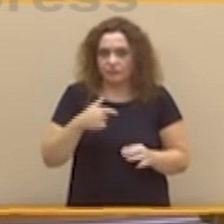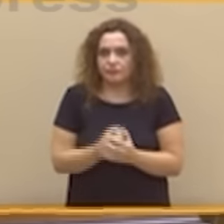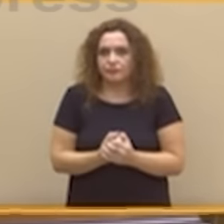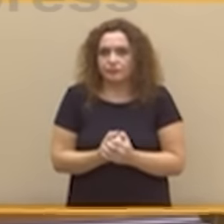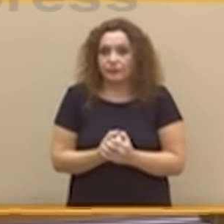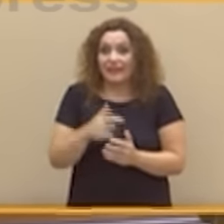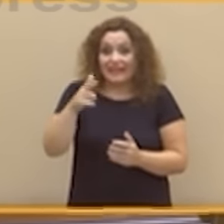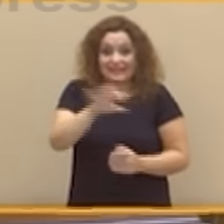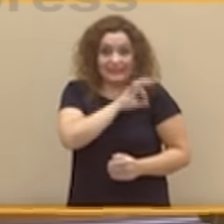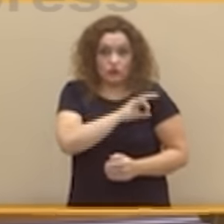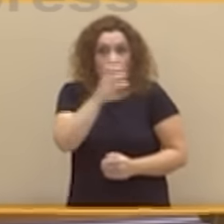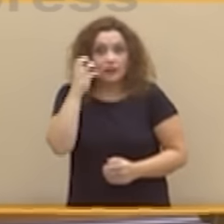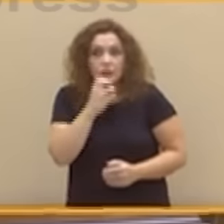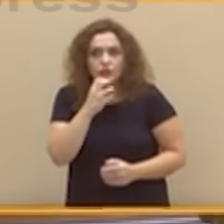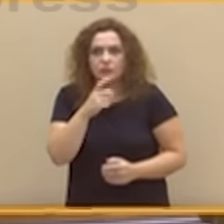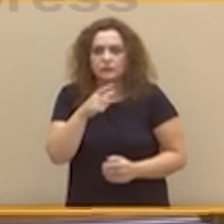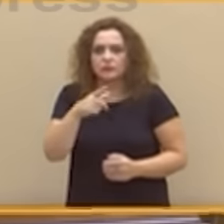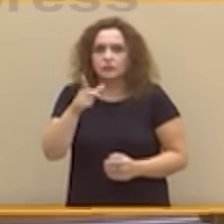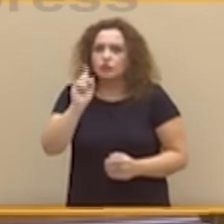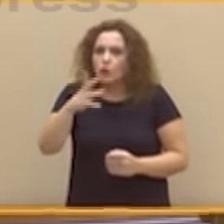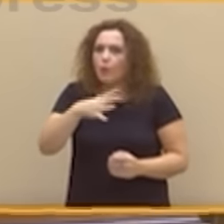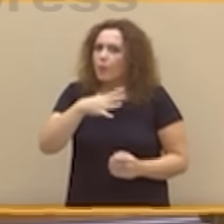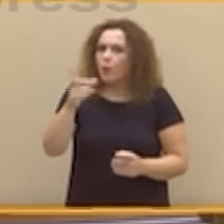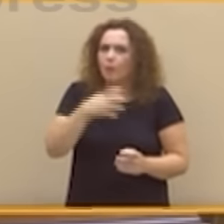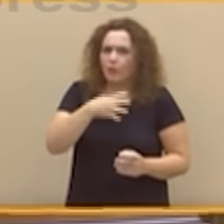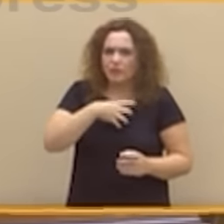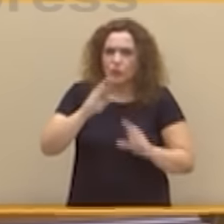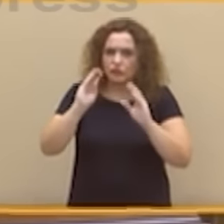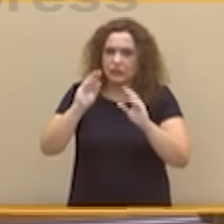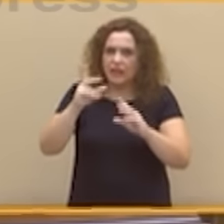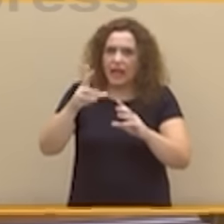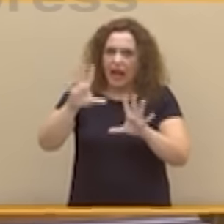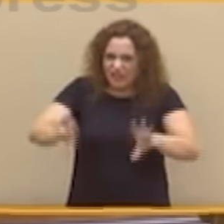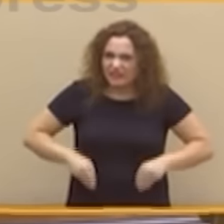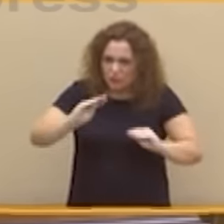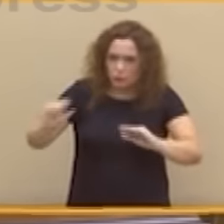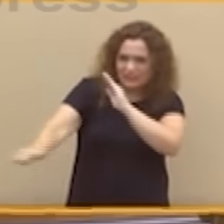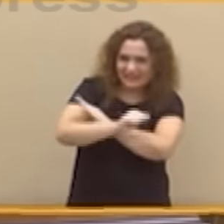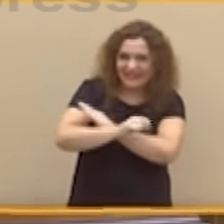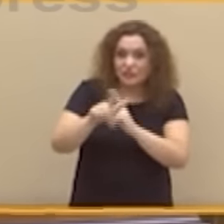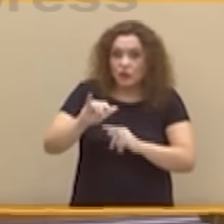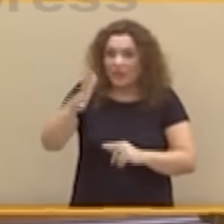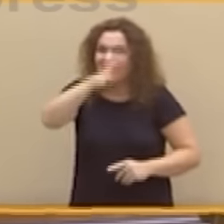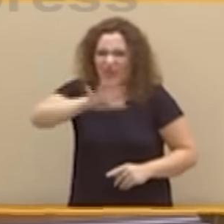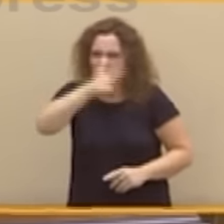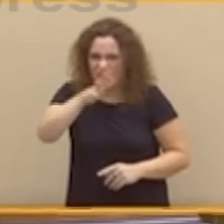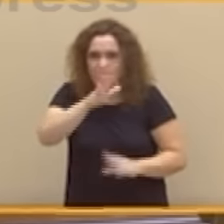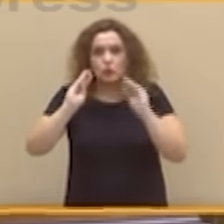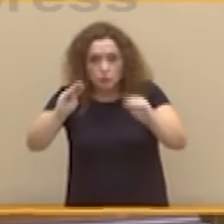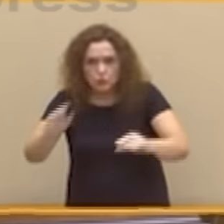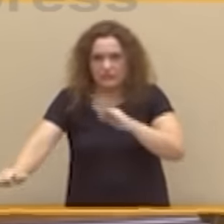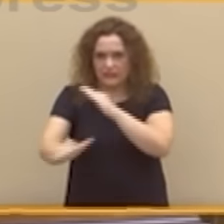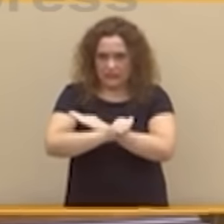Rajoy, no solo no podemos secundar su chantaje, sino que lo denunciamos. Lo que usted ha pretendido con la demora de su decisión